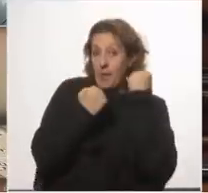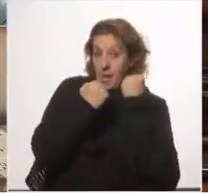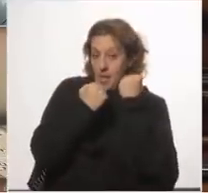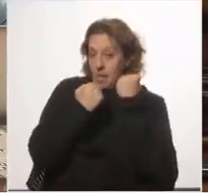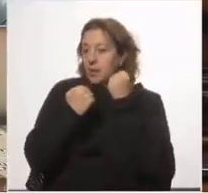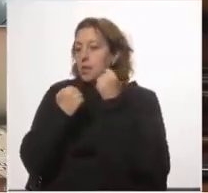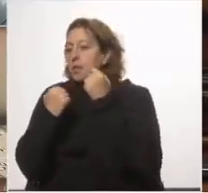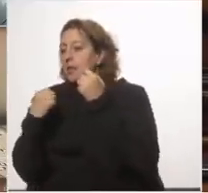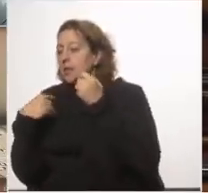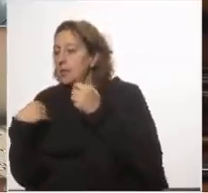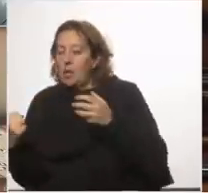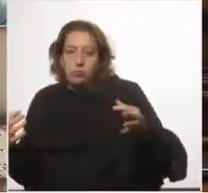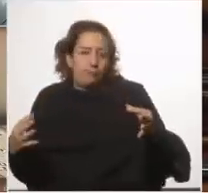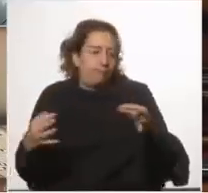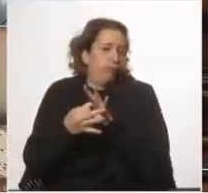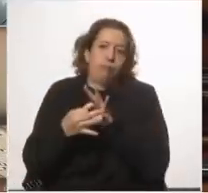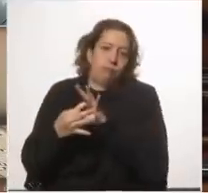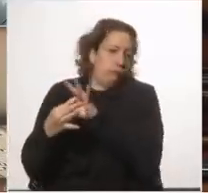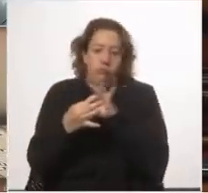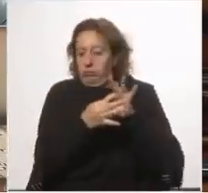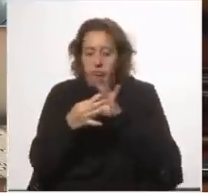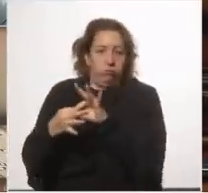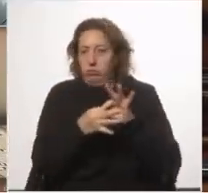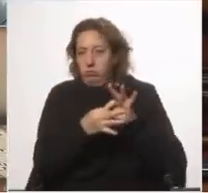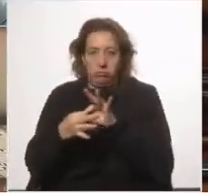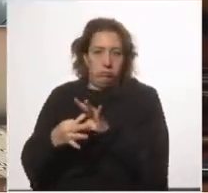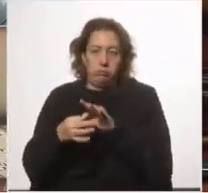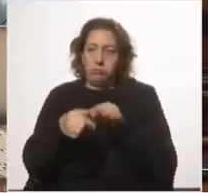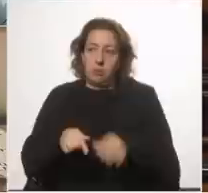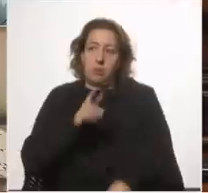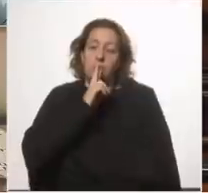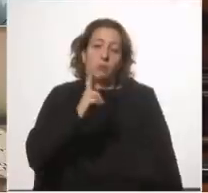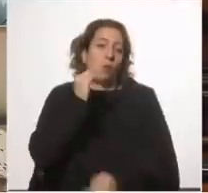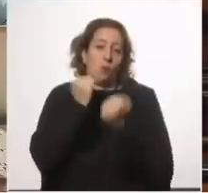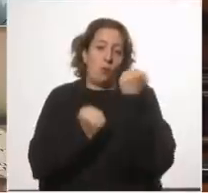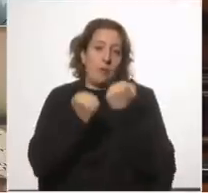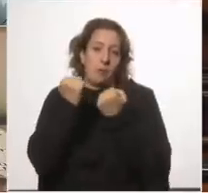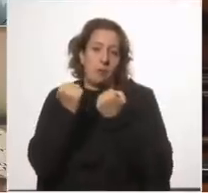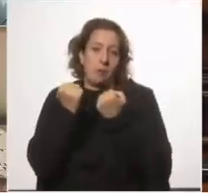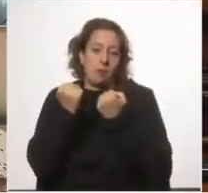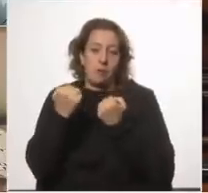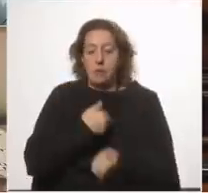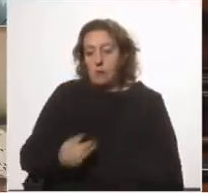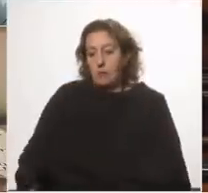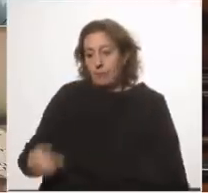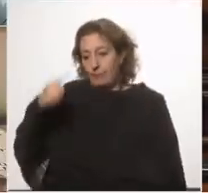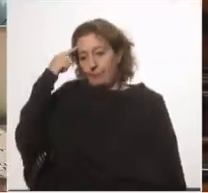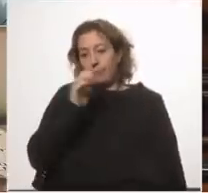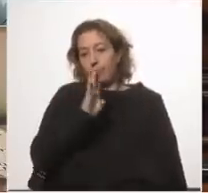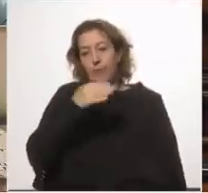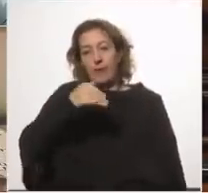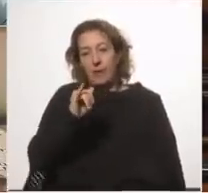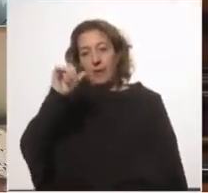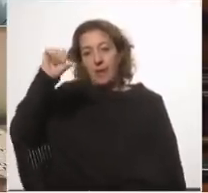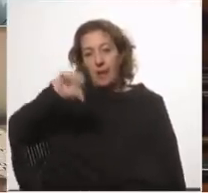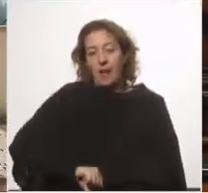salud. Jugarse a la salud es jugarse a la economía. Bueno, aquí están los resultados de la economía. El gobierno estimó que el PBI iba a caer un 3,5